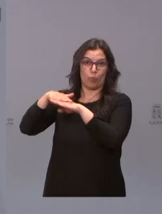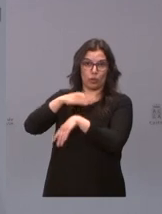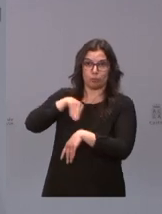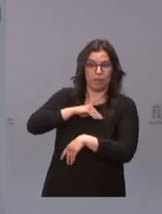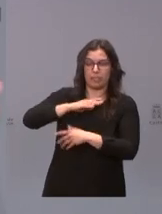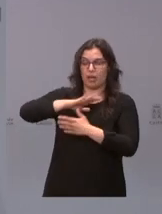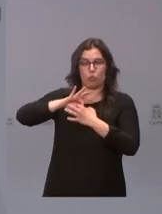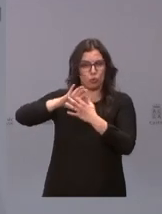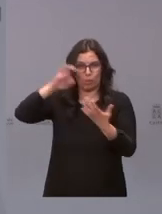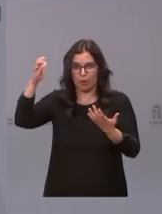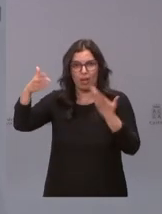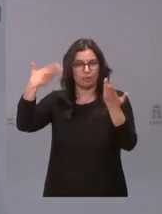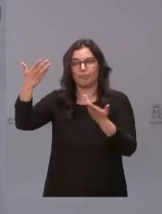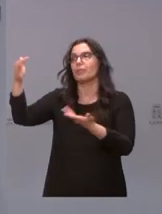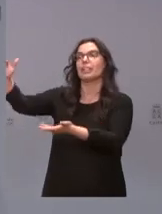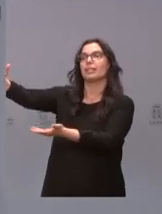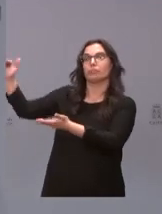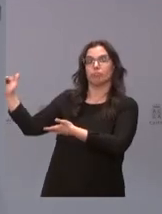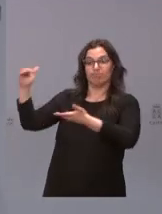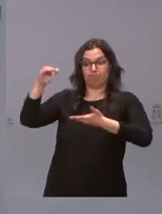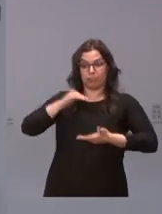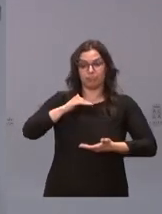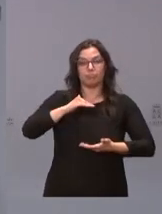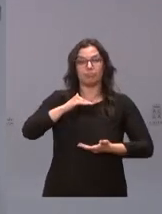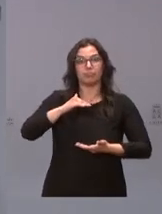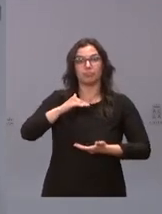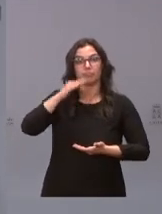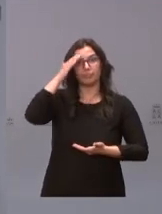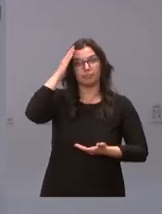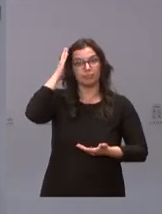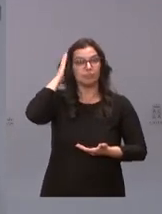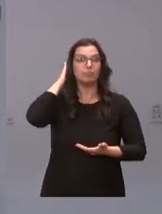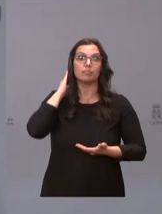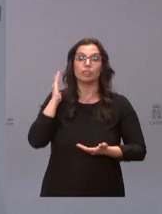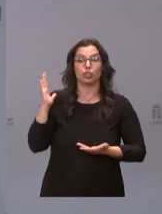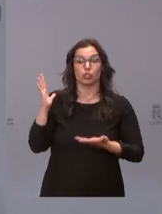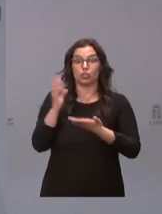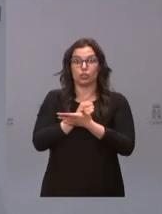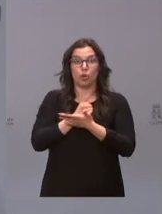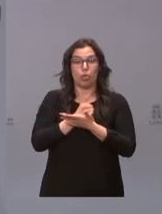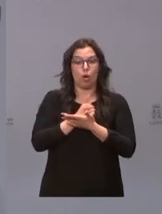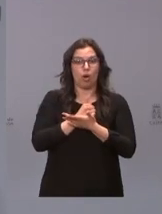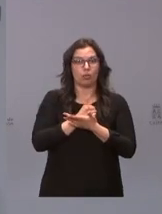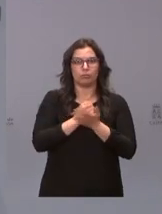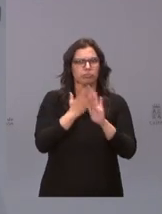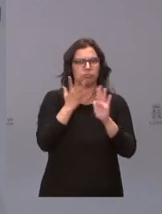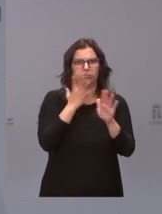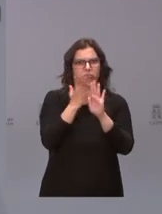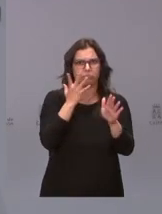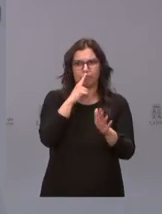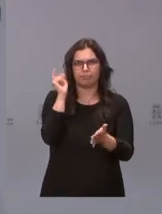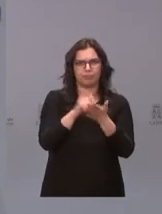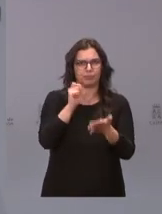de España de la Unión Europea en definitiva de las farmacéuticas lo lo inocula de manera casi